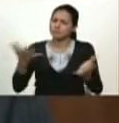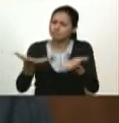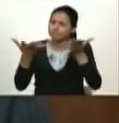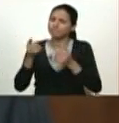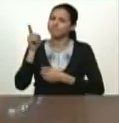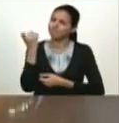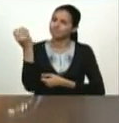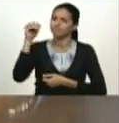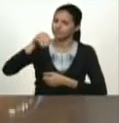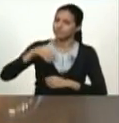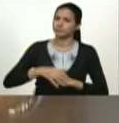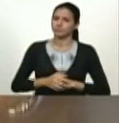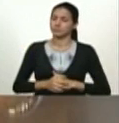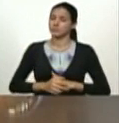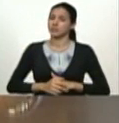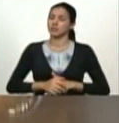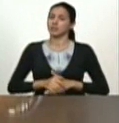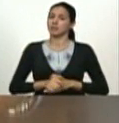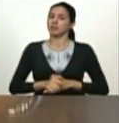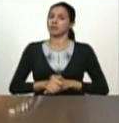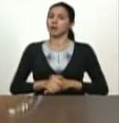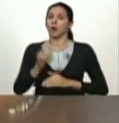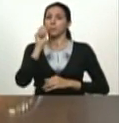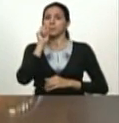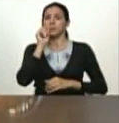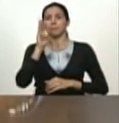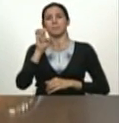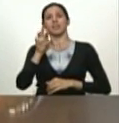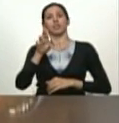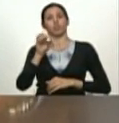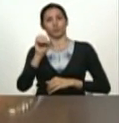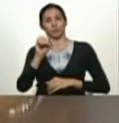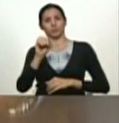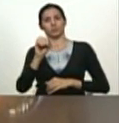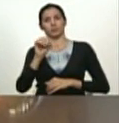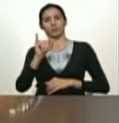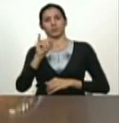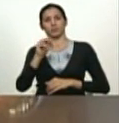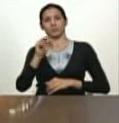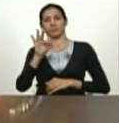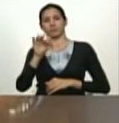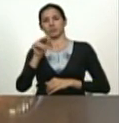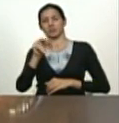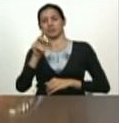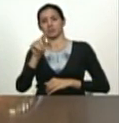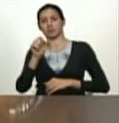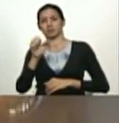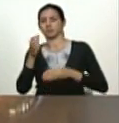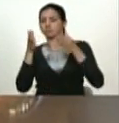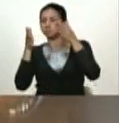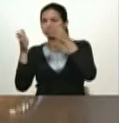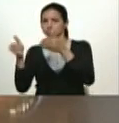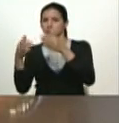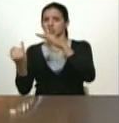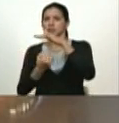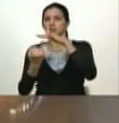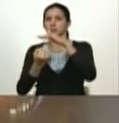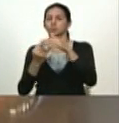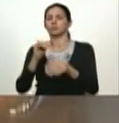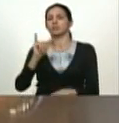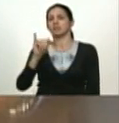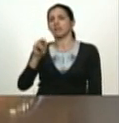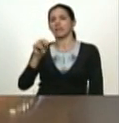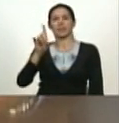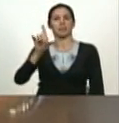y bueno compañero Pedro Infante también líder le he dicho que se encargue única y exclusivamente del Instituto Nacional de Deporte